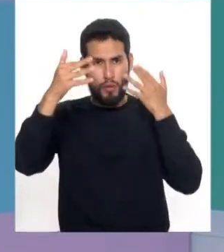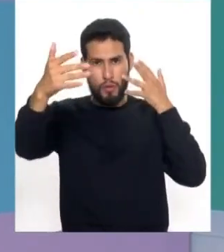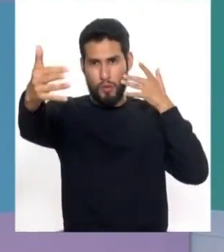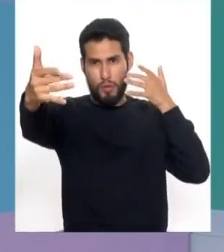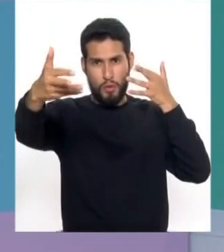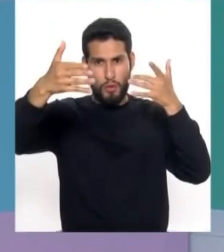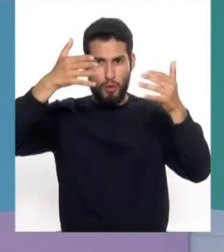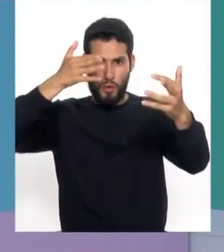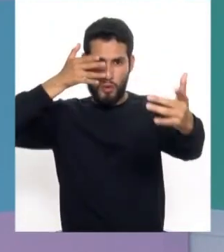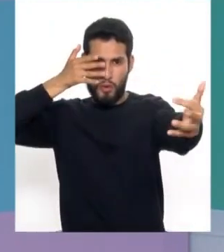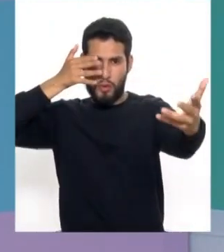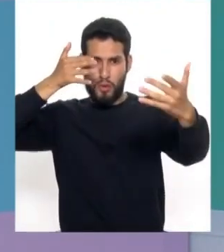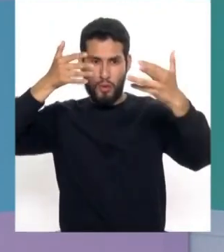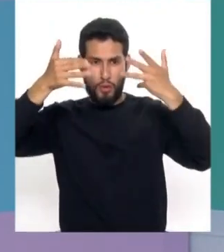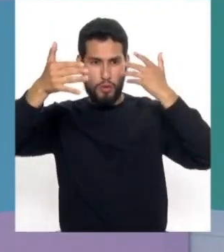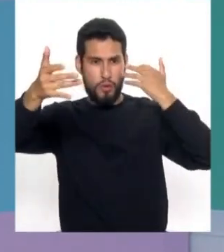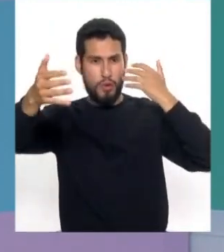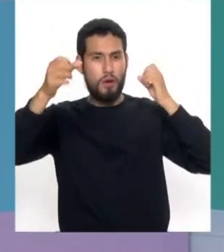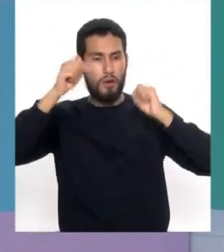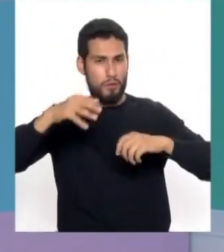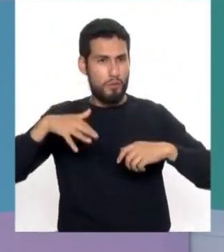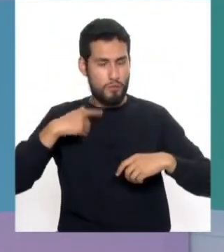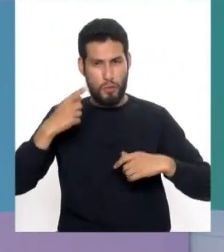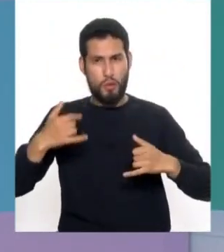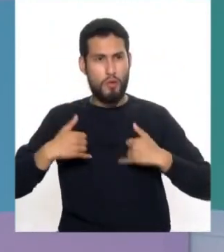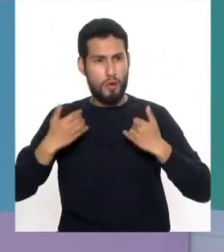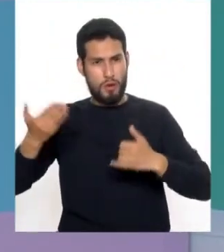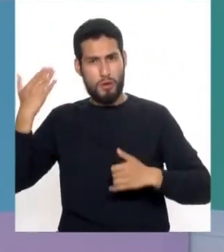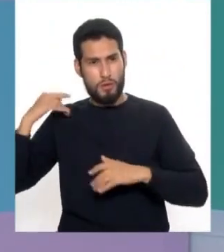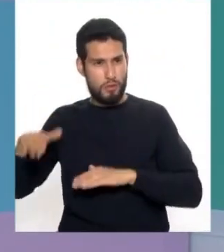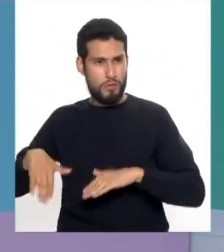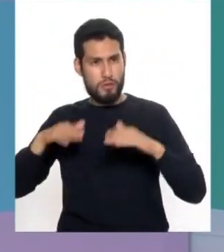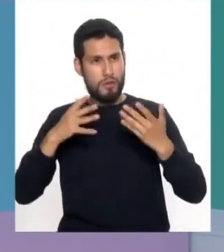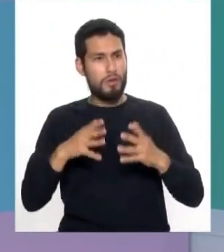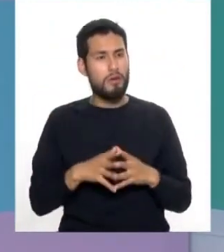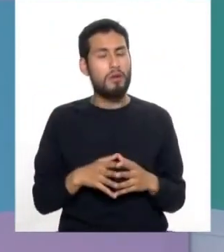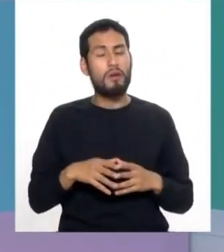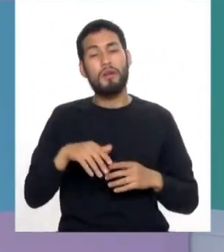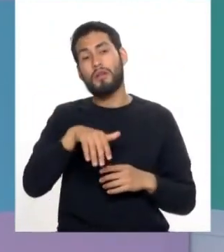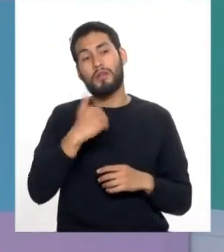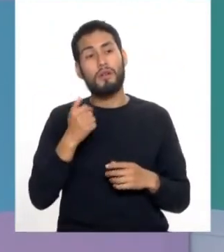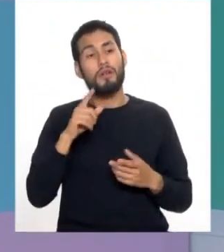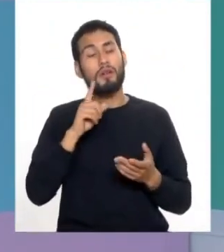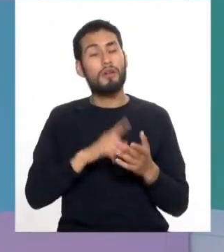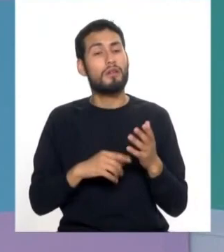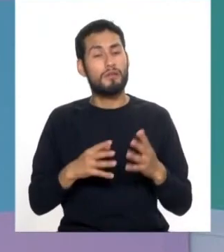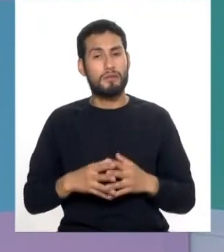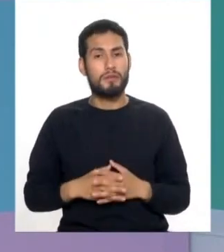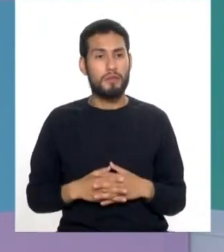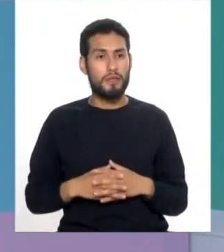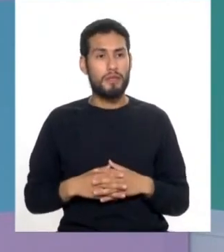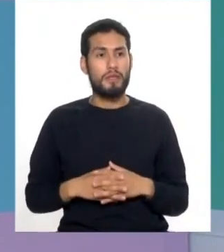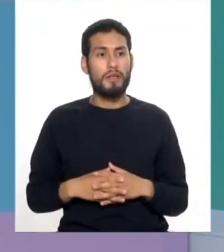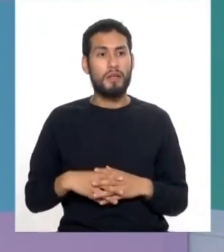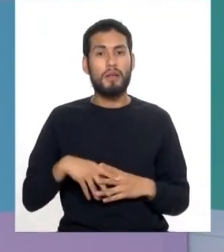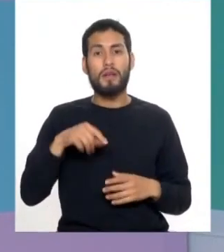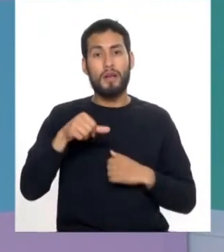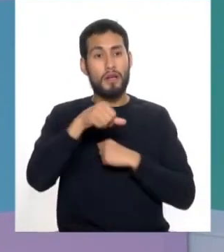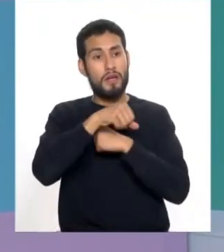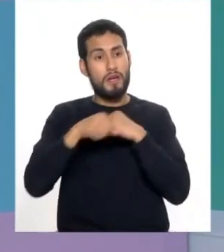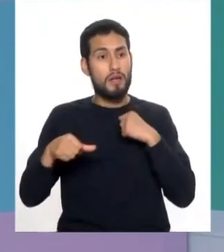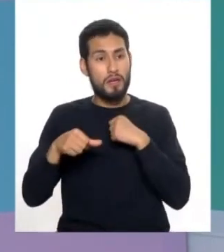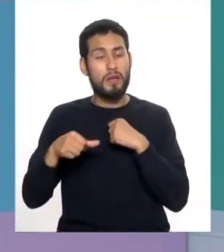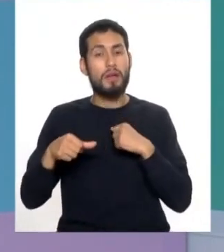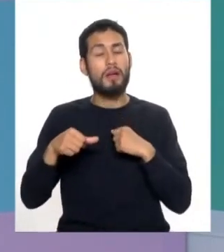visión uno puede recuperar la visión de la juventud de la niñez y además de eso la cirugía